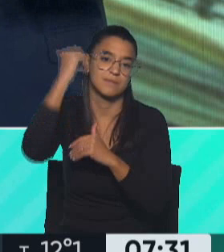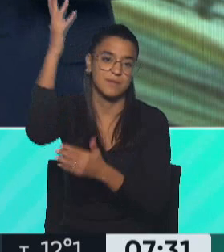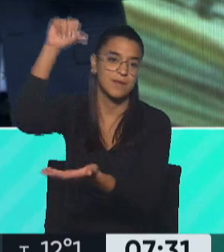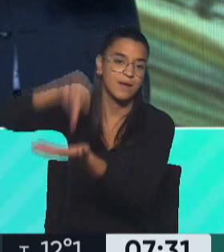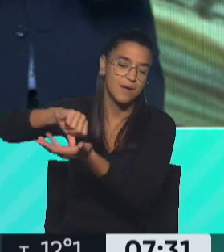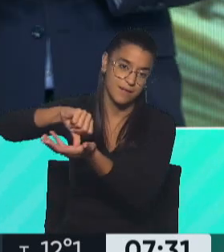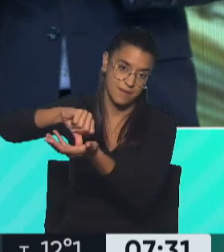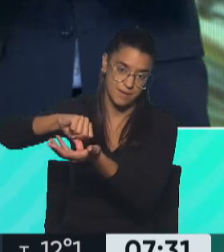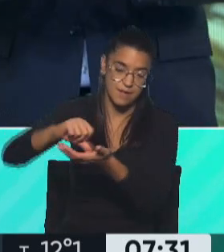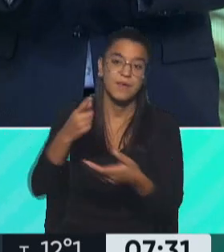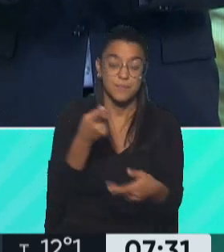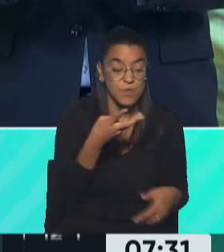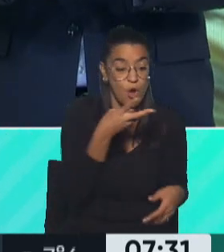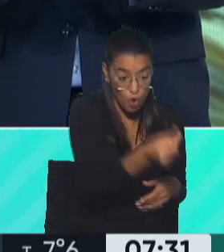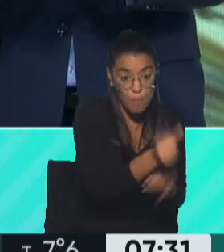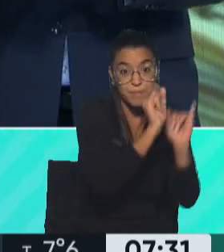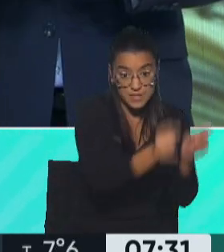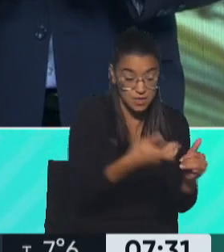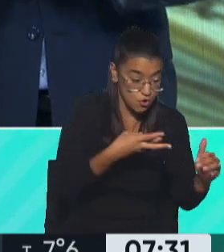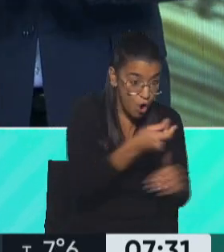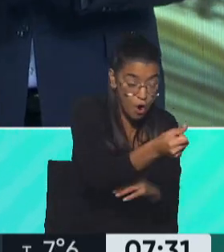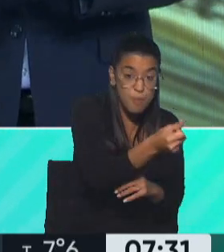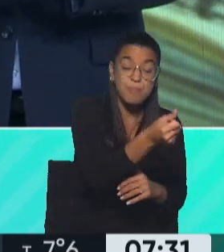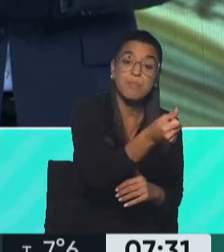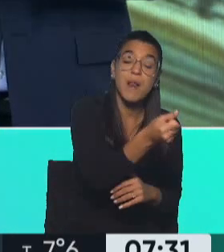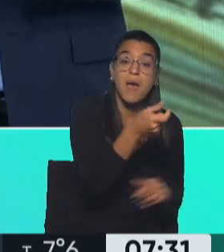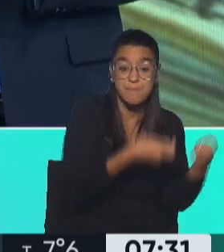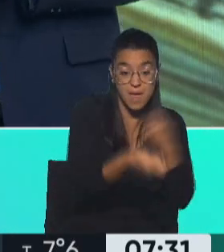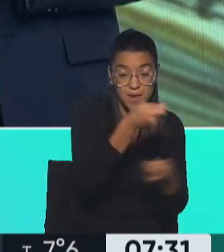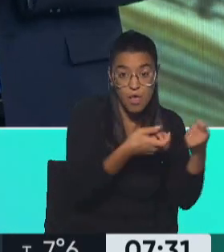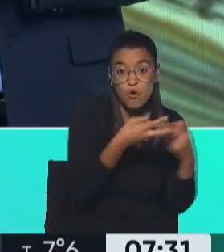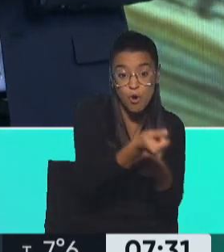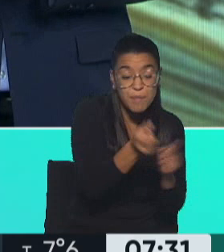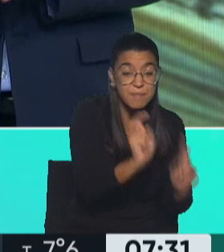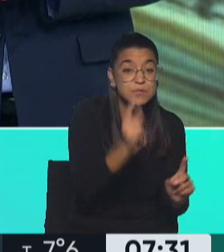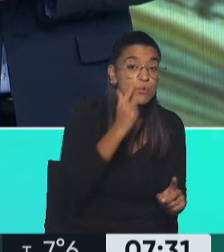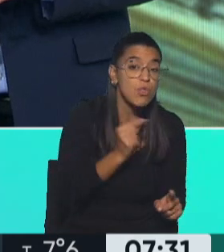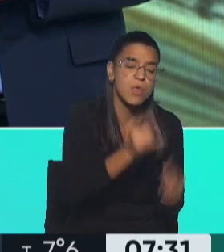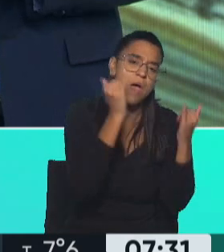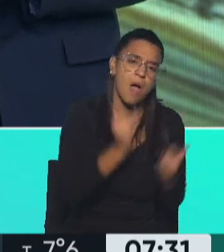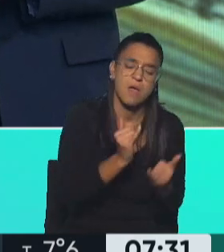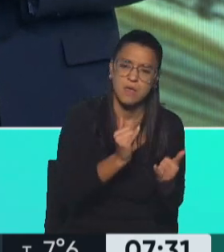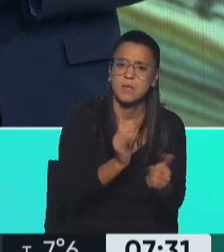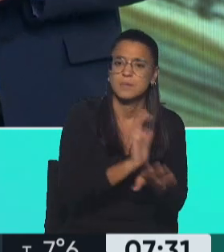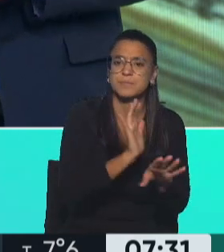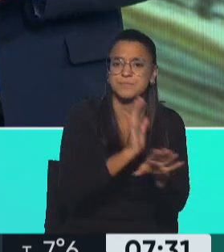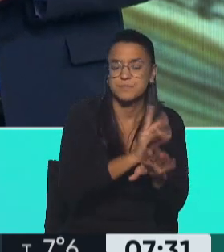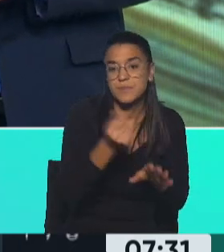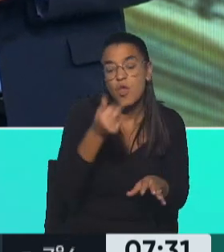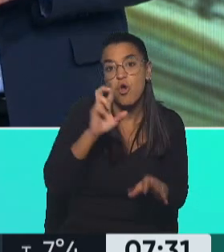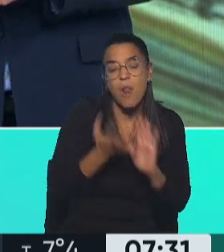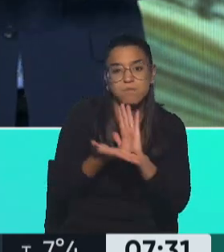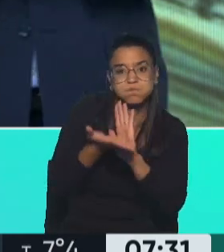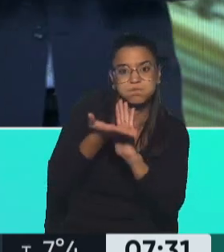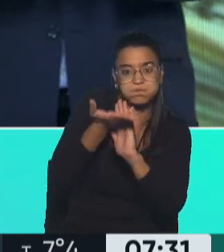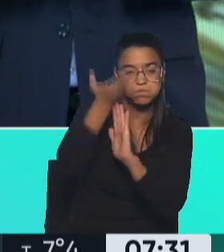Es decir, se produjeron las operaciones de compra en el mercado. En esos días había una fuerte presión alcista para el precio del